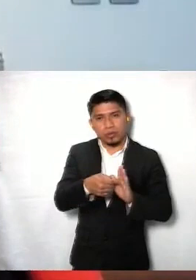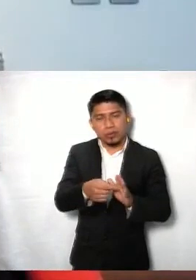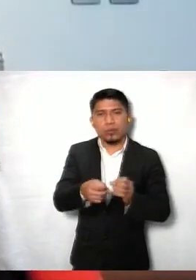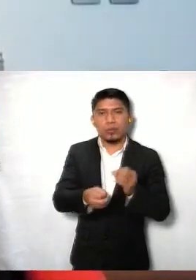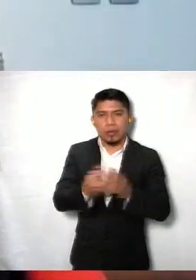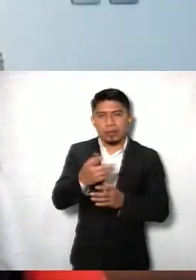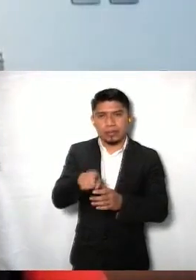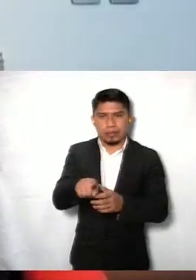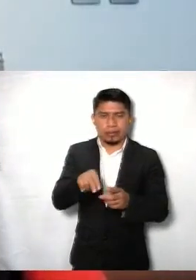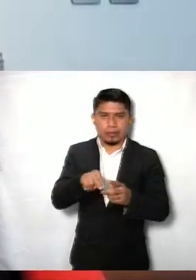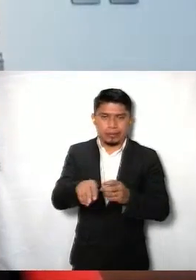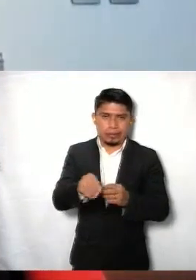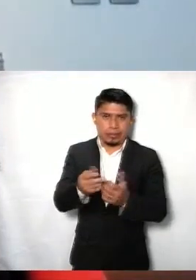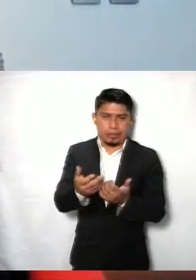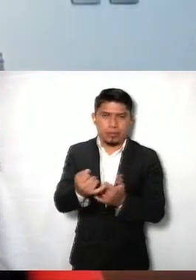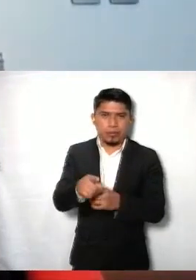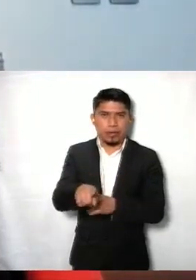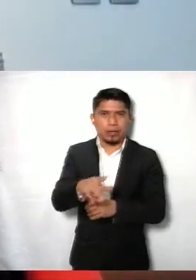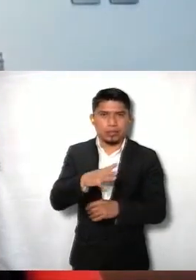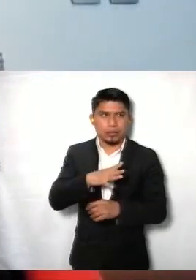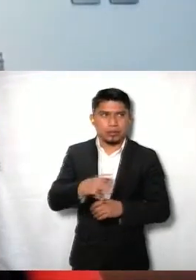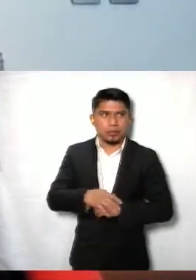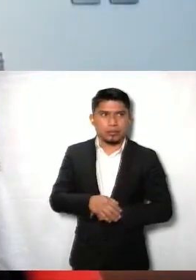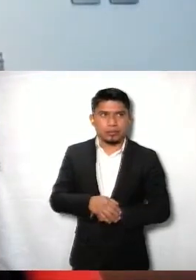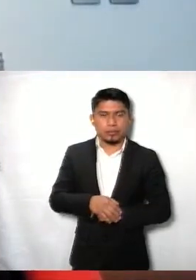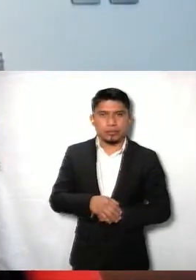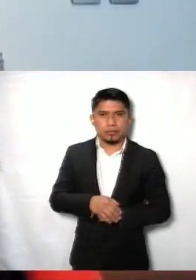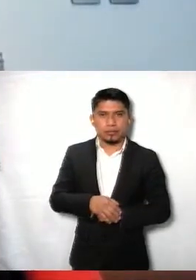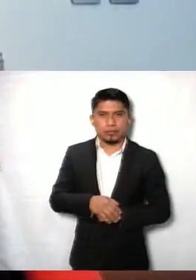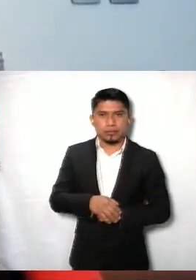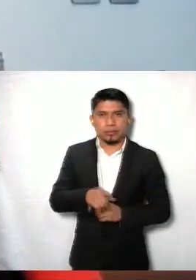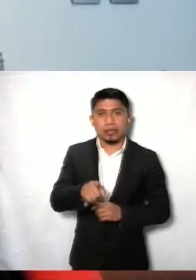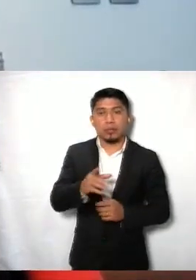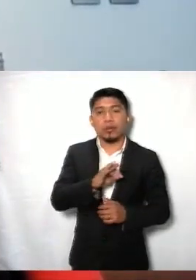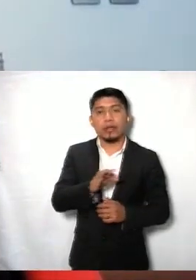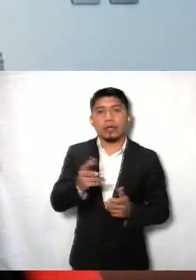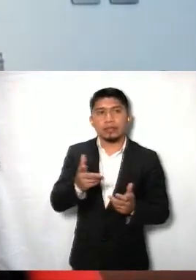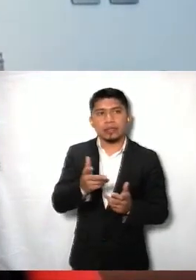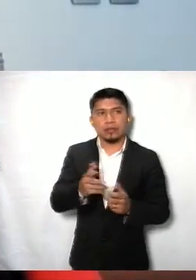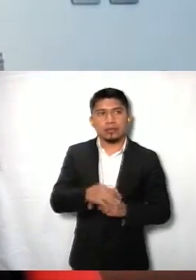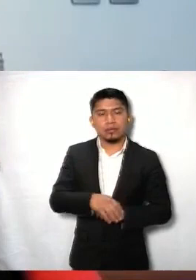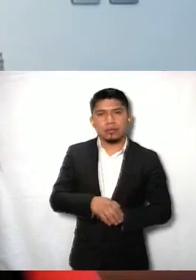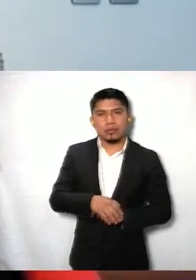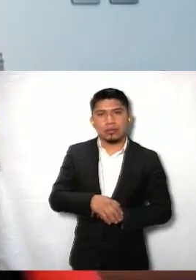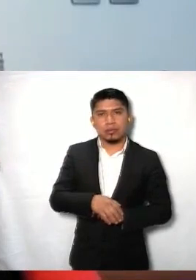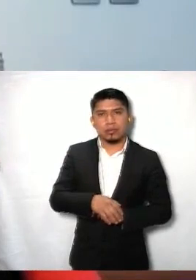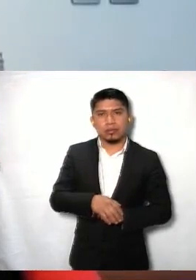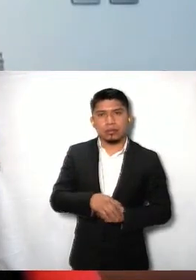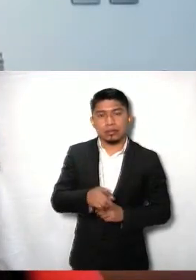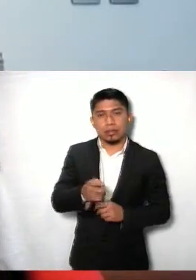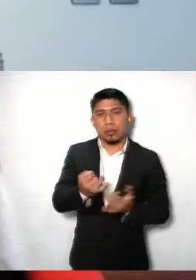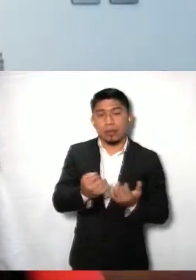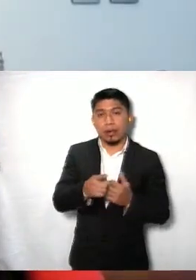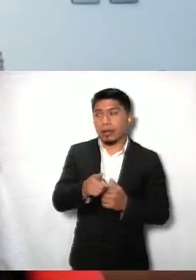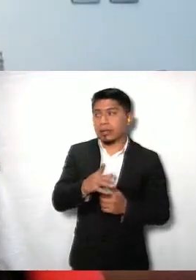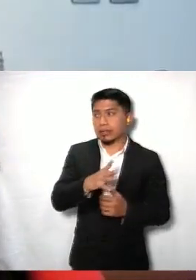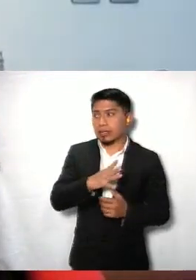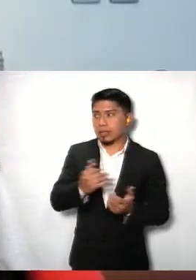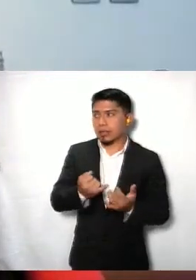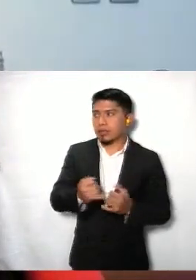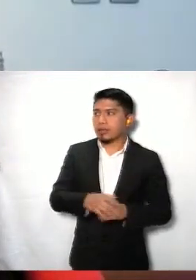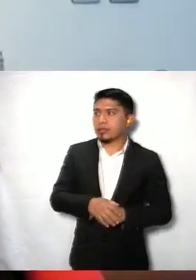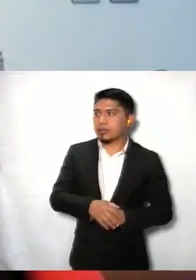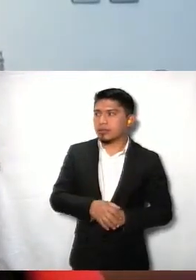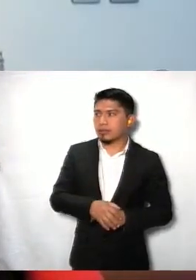protección de datos no son meros conceptos abstractos, sino que son principios fundamentales que impactan directamente en nuestras vidas. Y sin